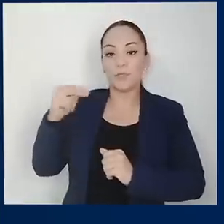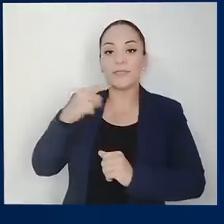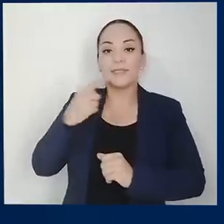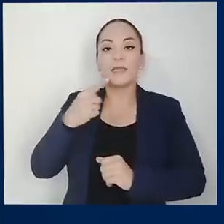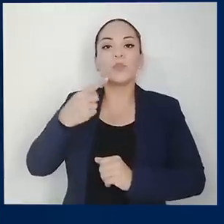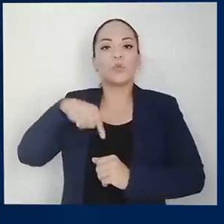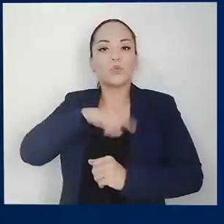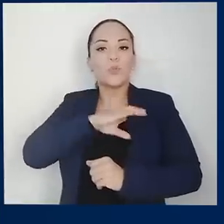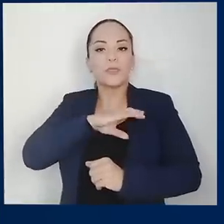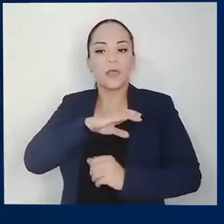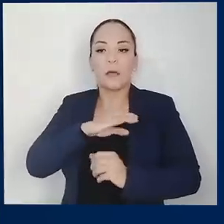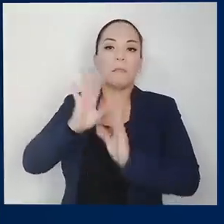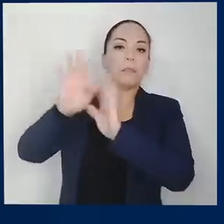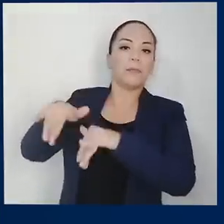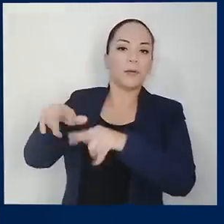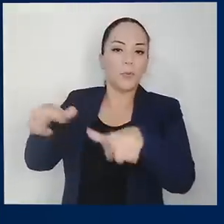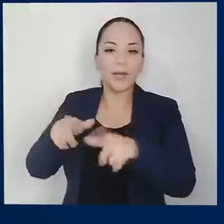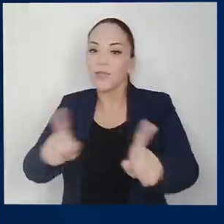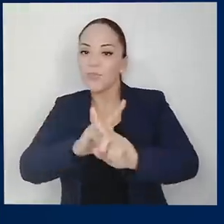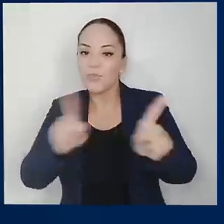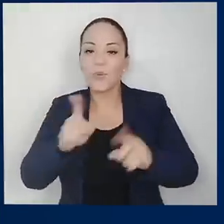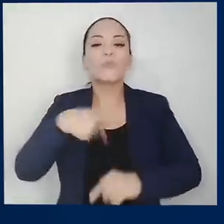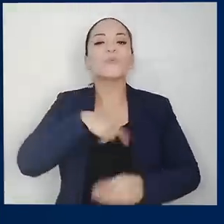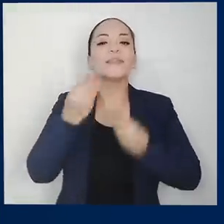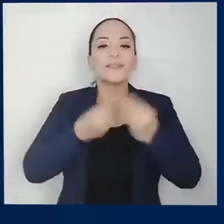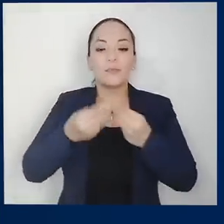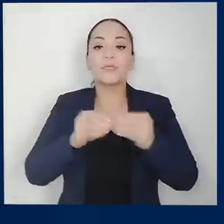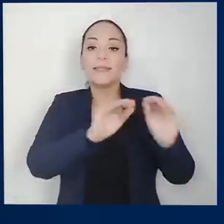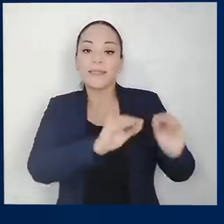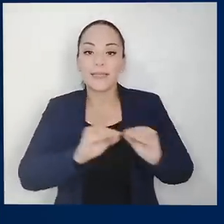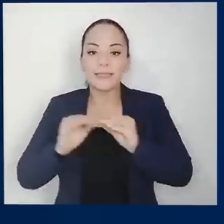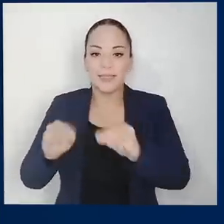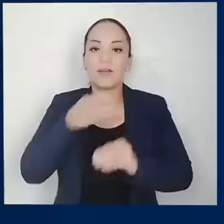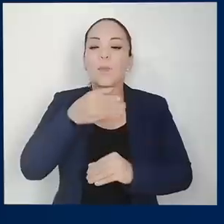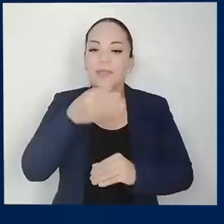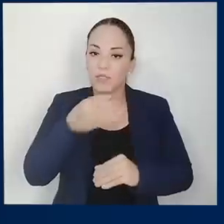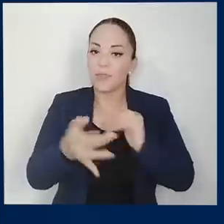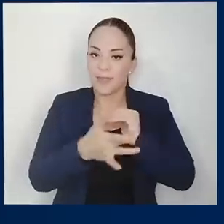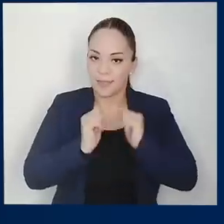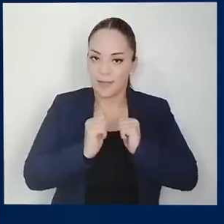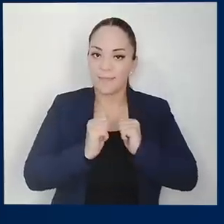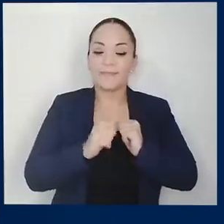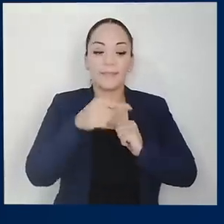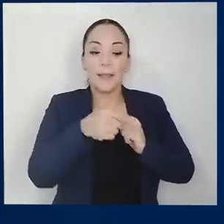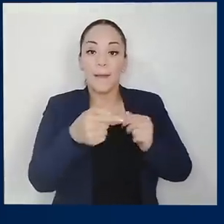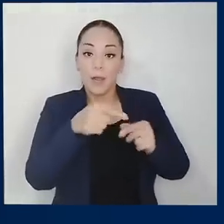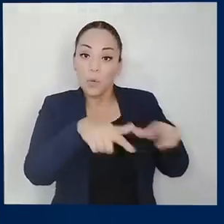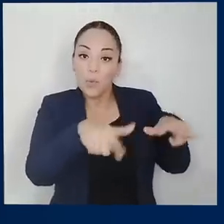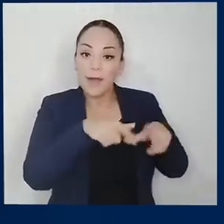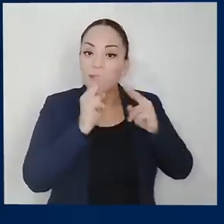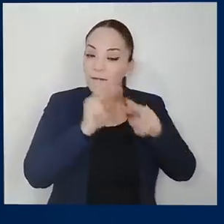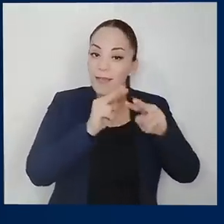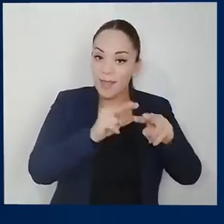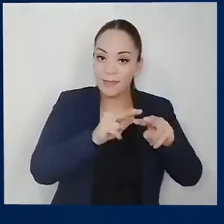la zona. En realidad, lo que hicimos fue trasladar, por recomendaciones técnicas, el puesto de